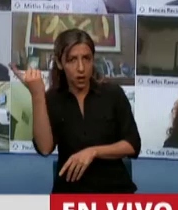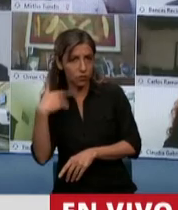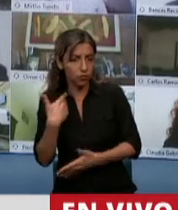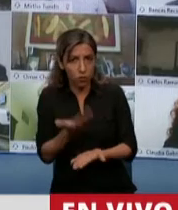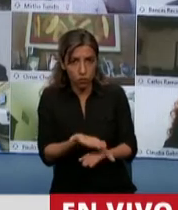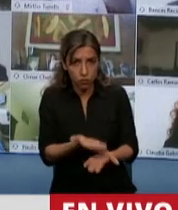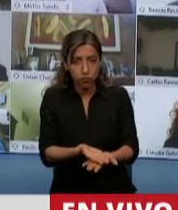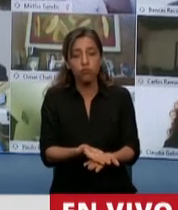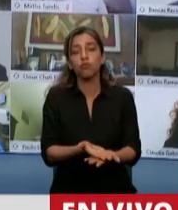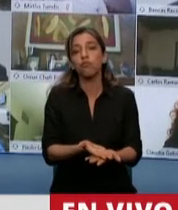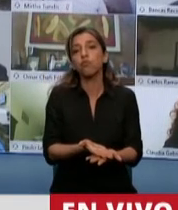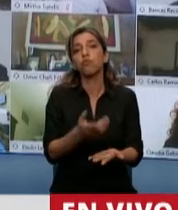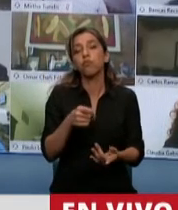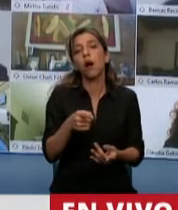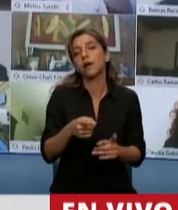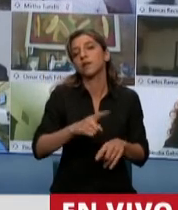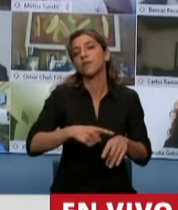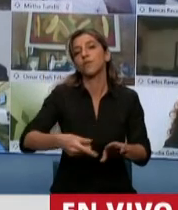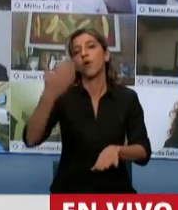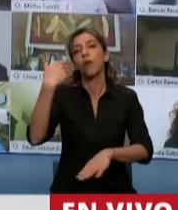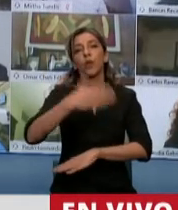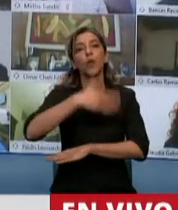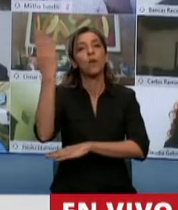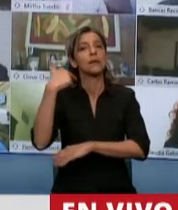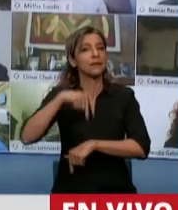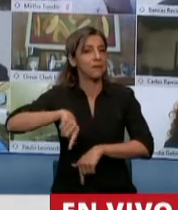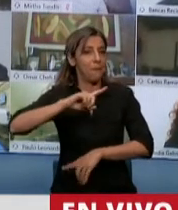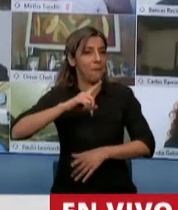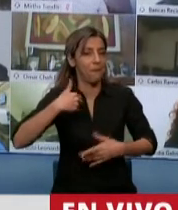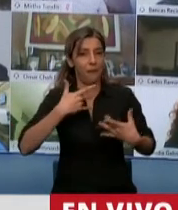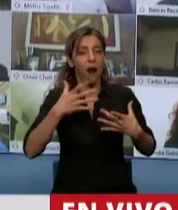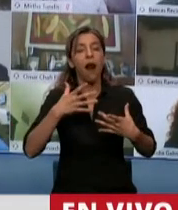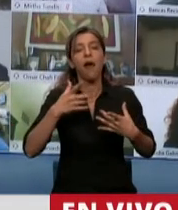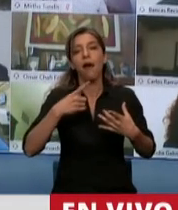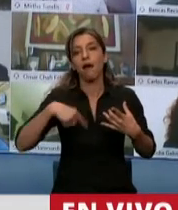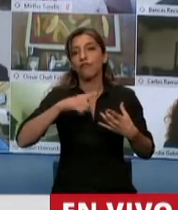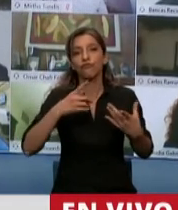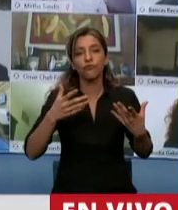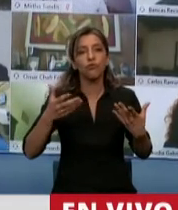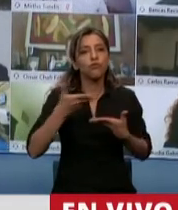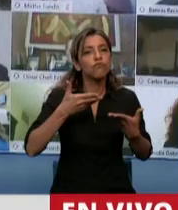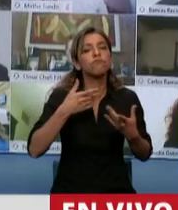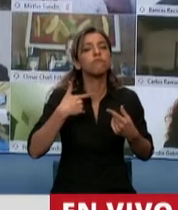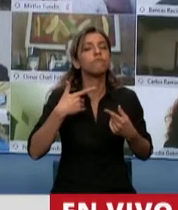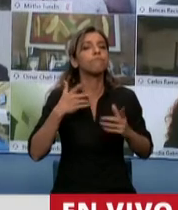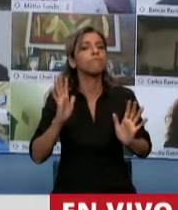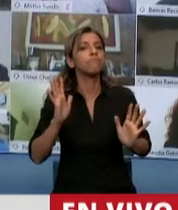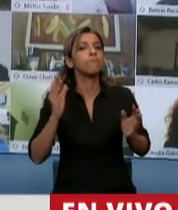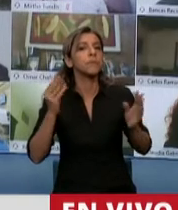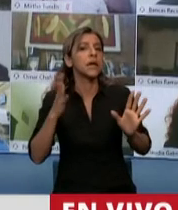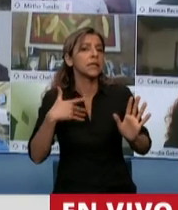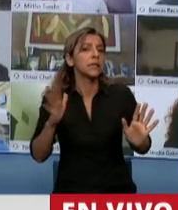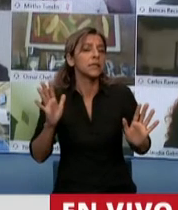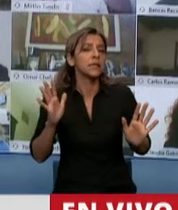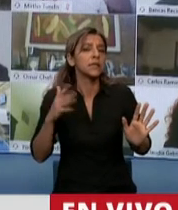cuando en esa asamblea legislativa impone ya cuál va a ser el criterio de este gobierno